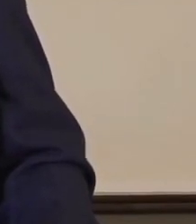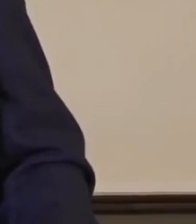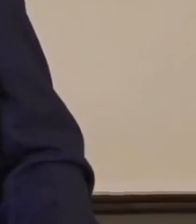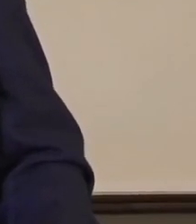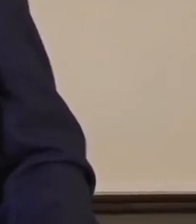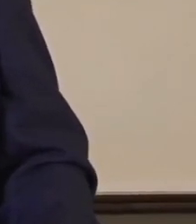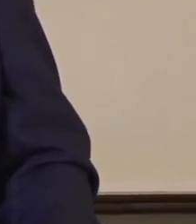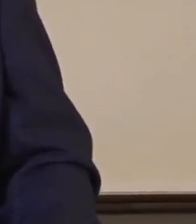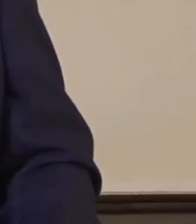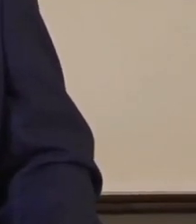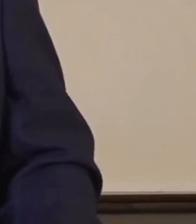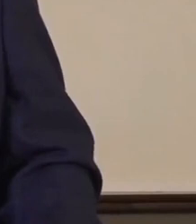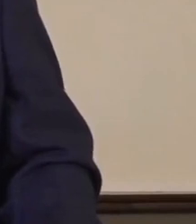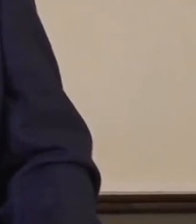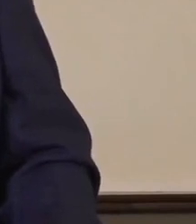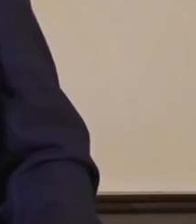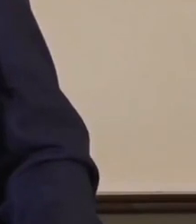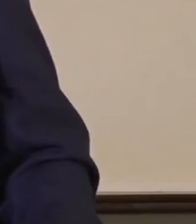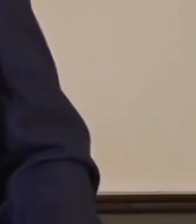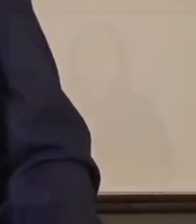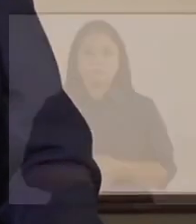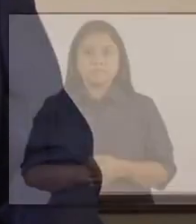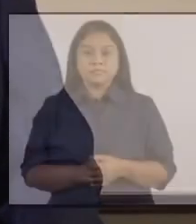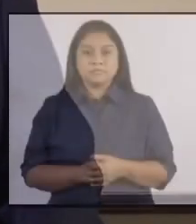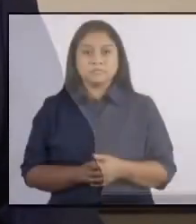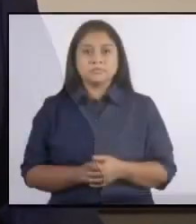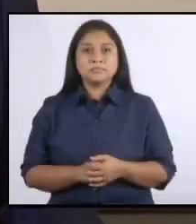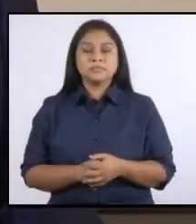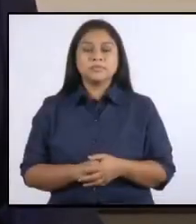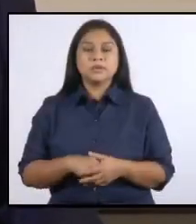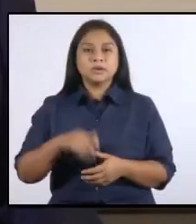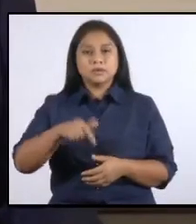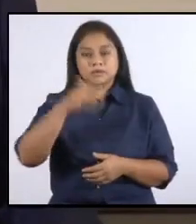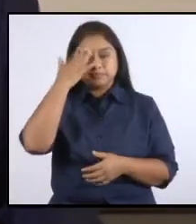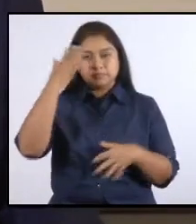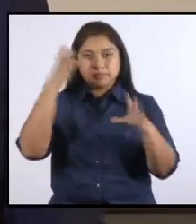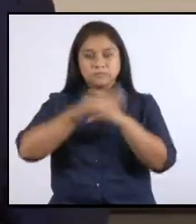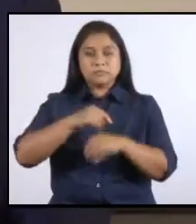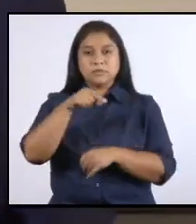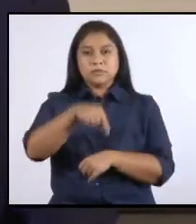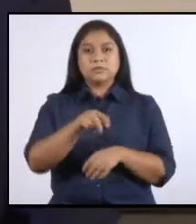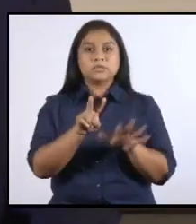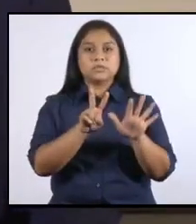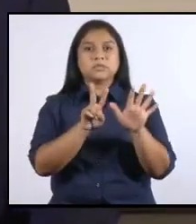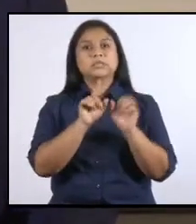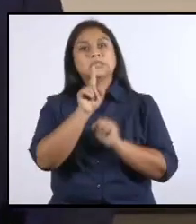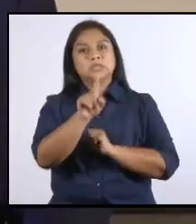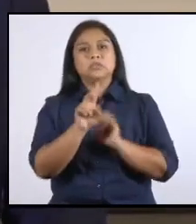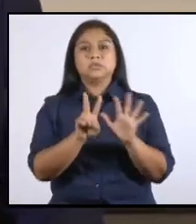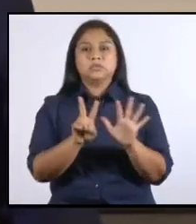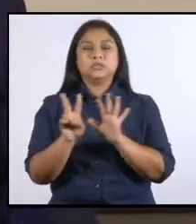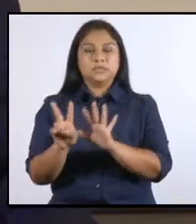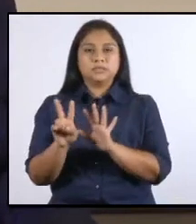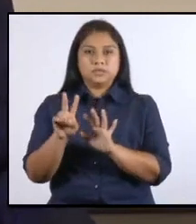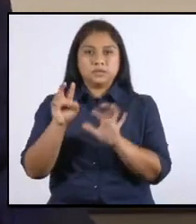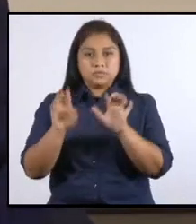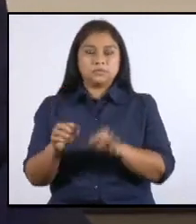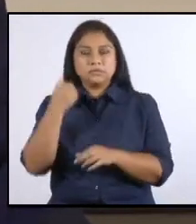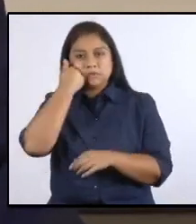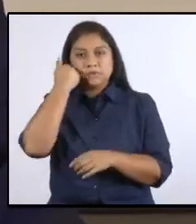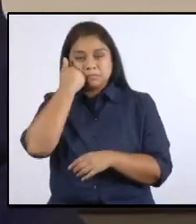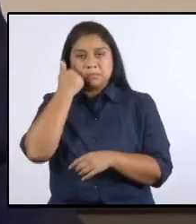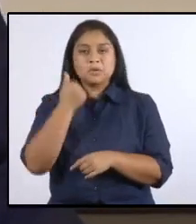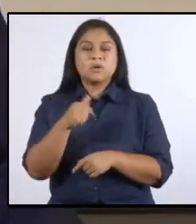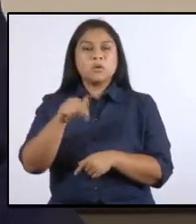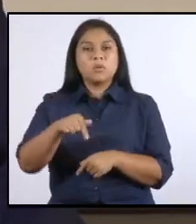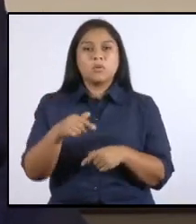sexo femenino. Tenemos ocho pacientes recuperados y digamos gracias a Dios porque no tenemos ningún fallecido. Al día de